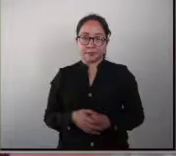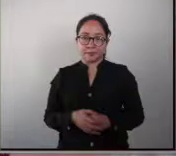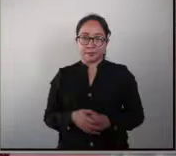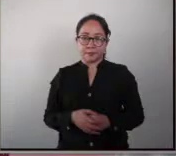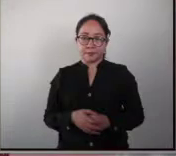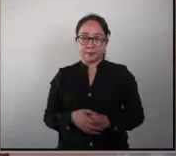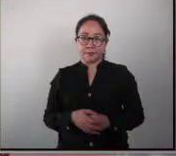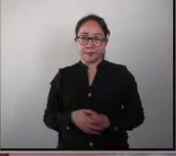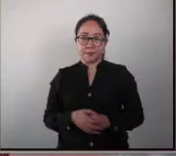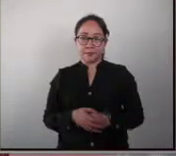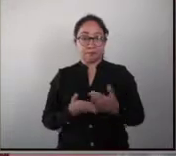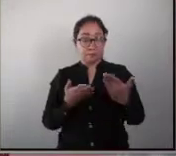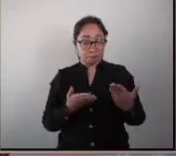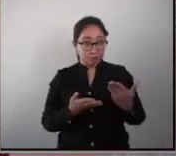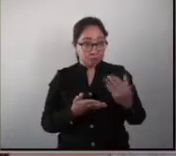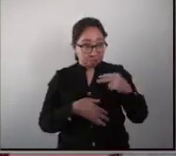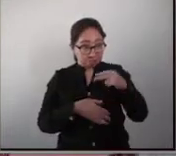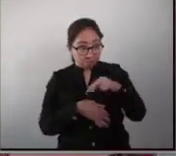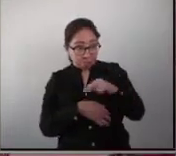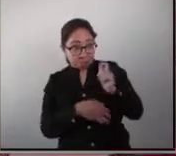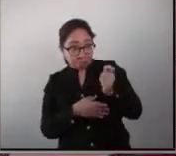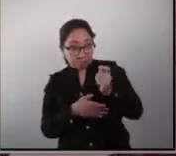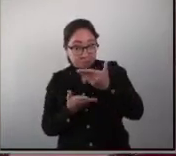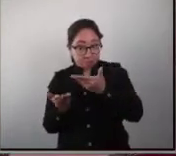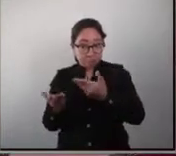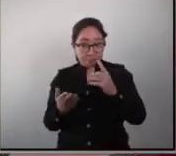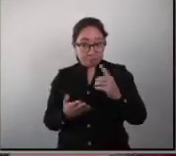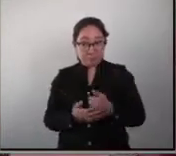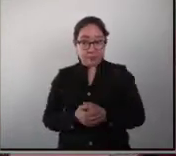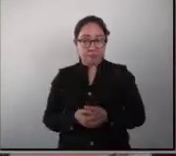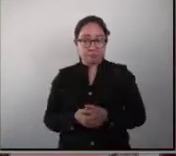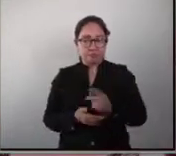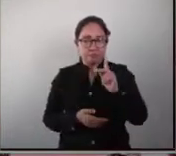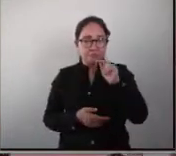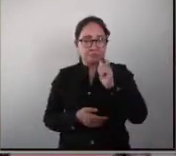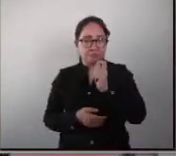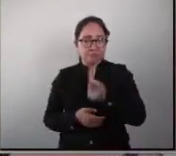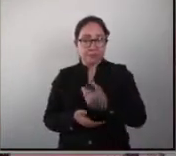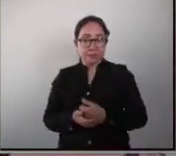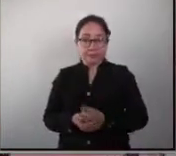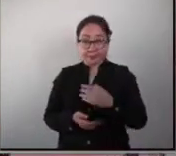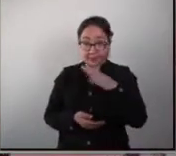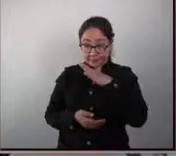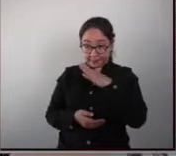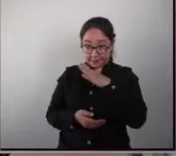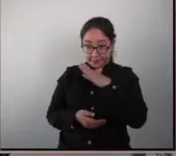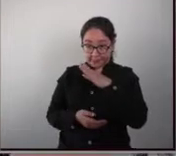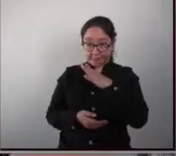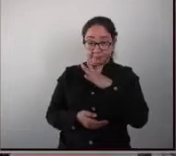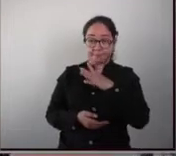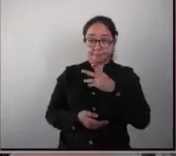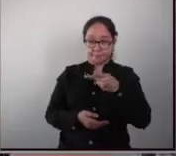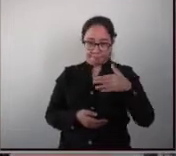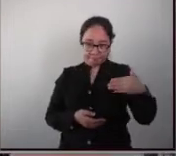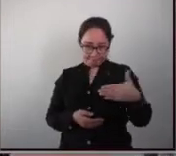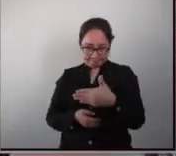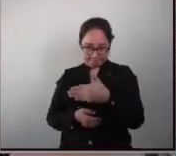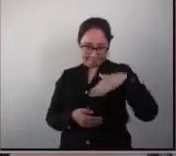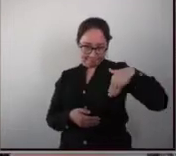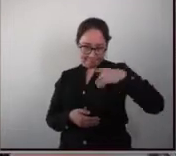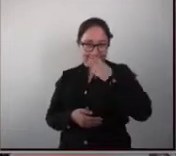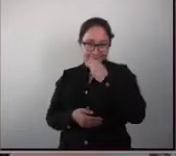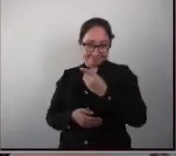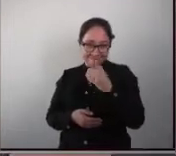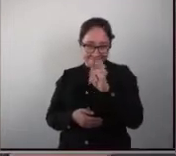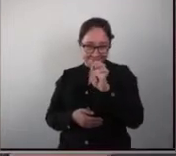doctor aquí que es lo que podemos ver bueno aquí tenemos crías de este pez que les comentaba yo